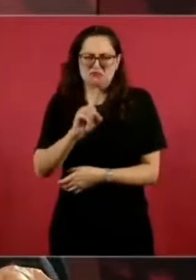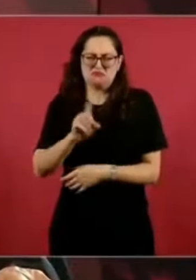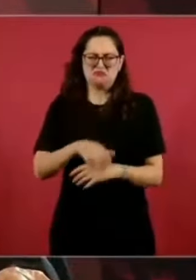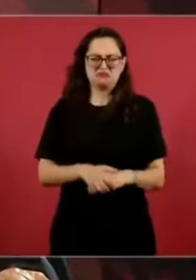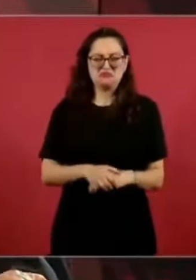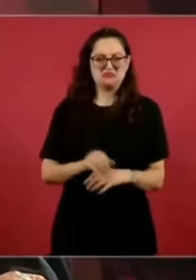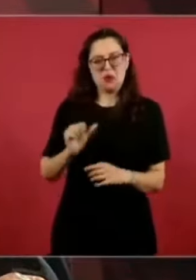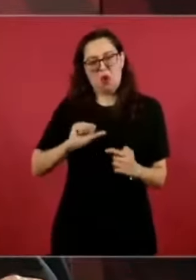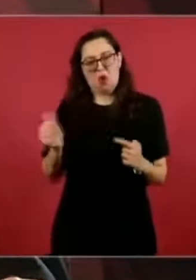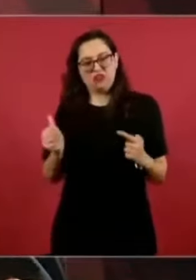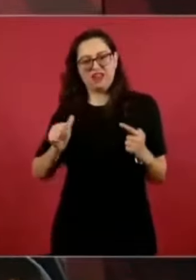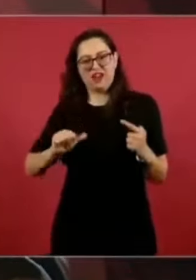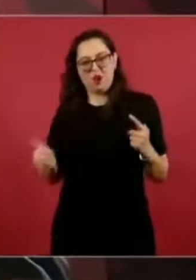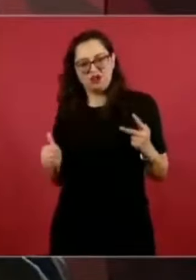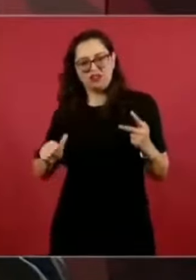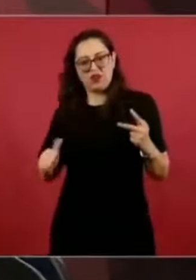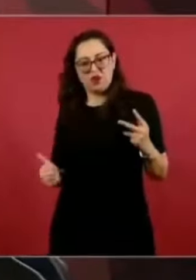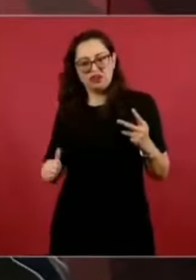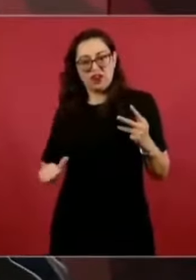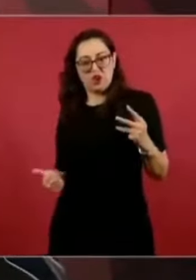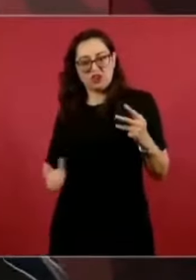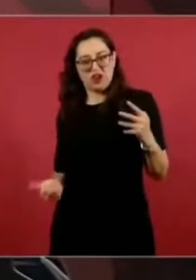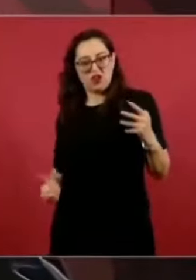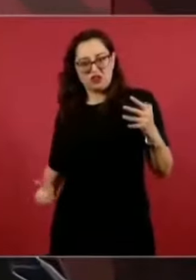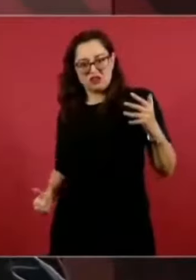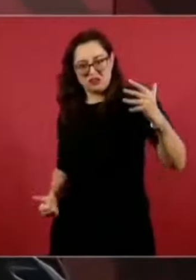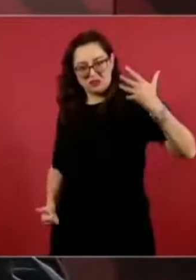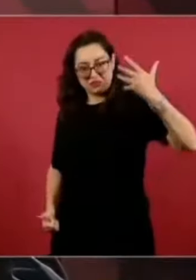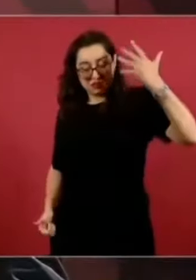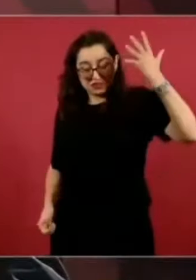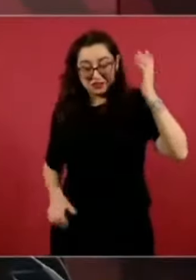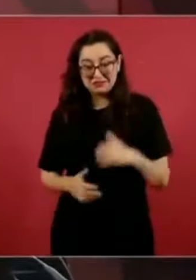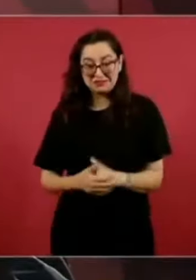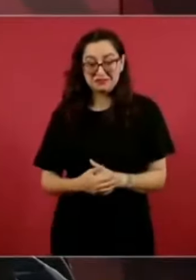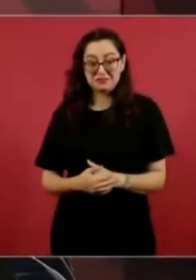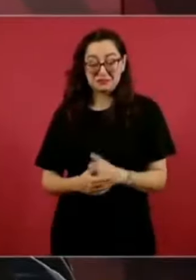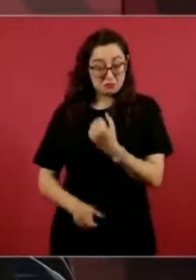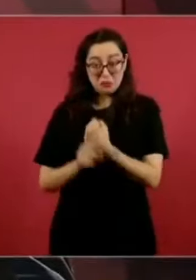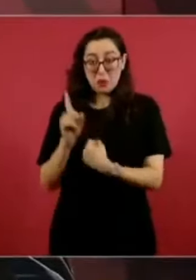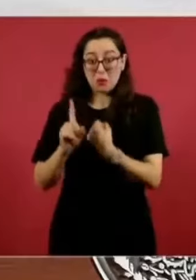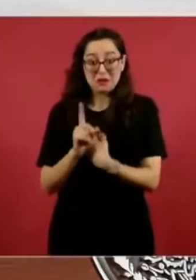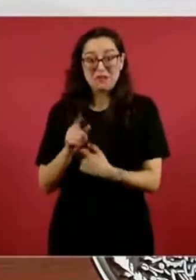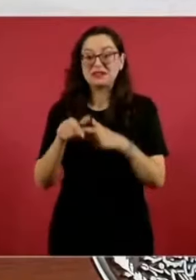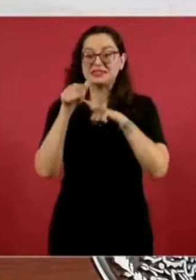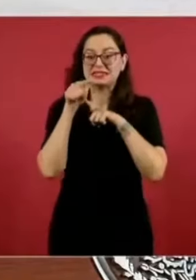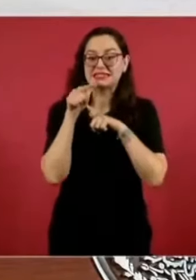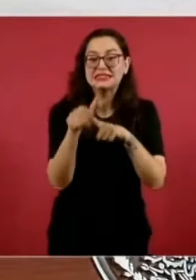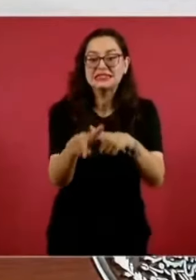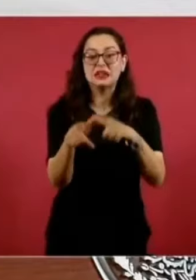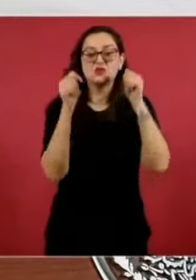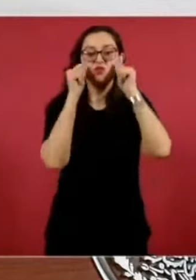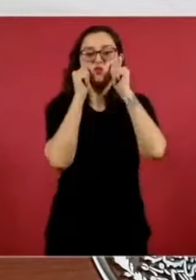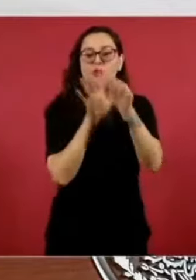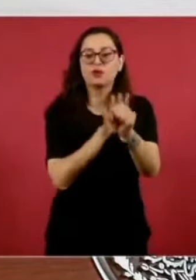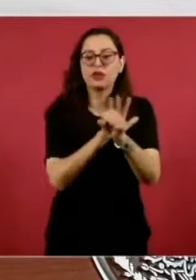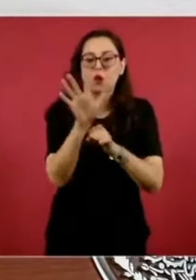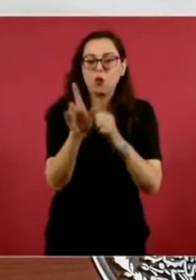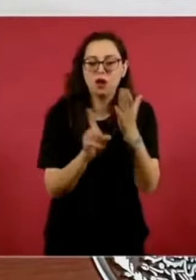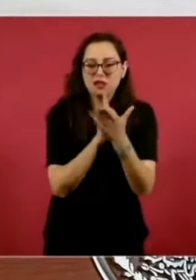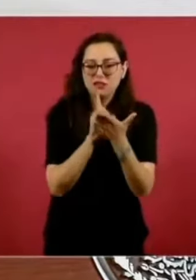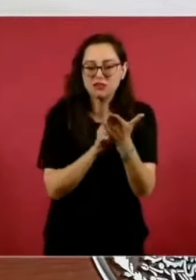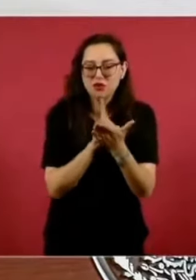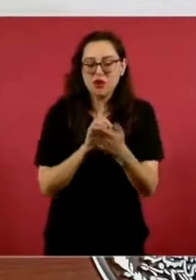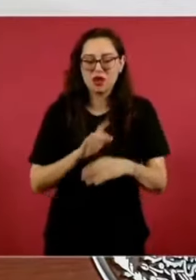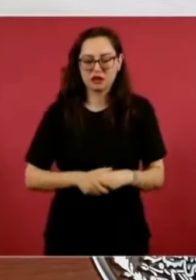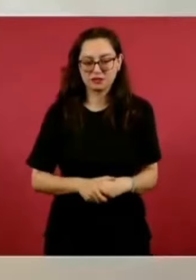pero en Estados Unidos ha seguido creciendo y es un problema social grave. entonces sí